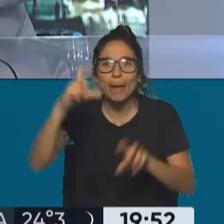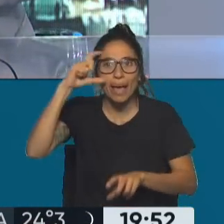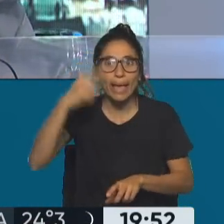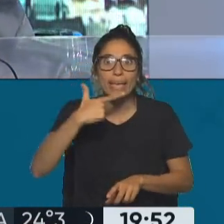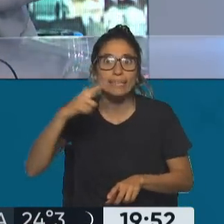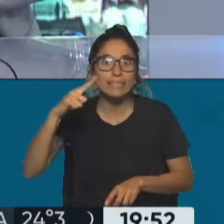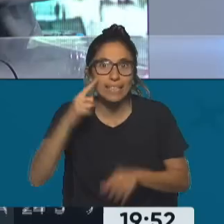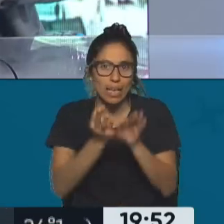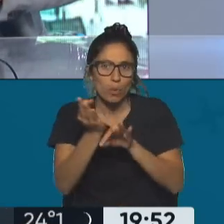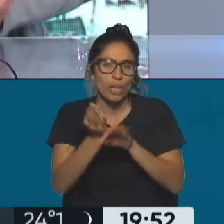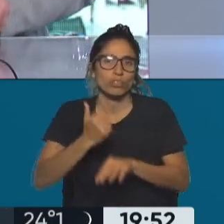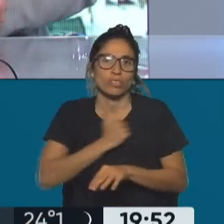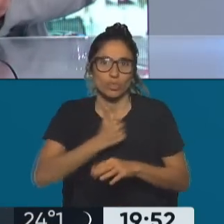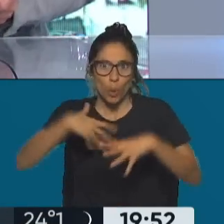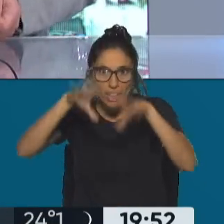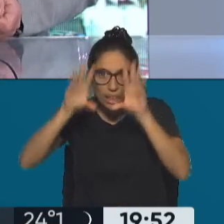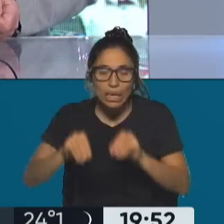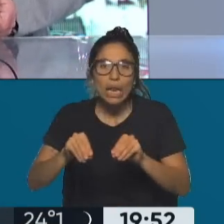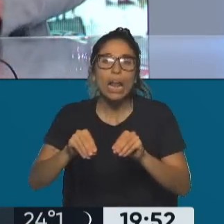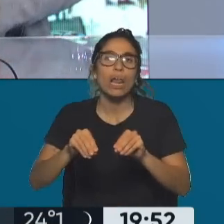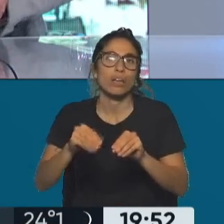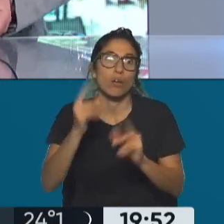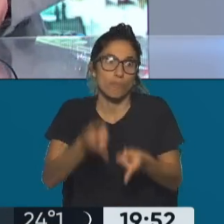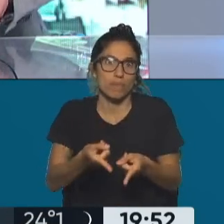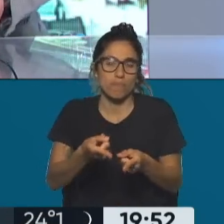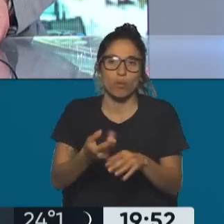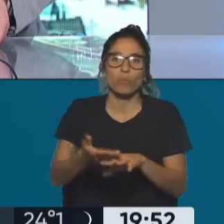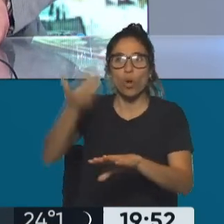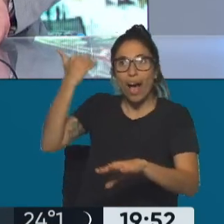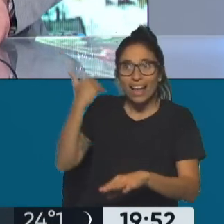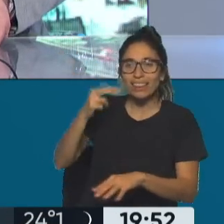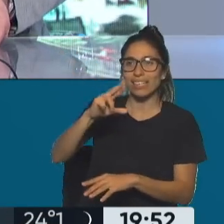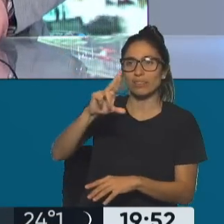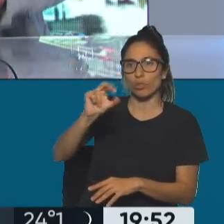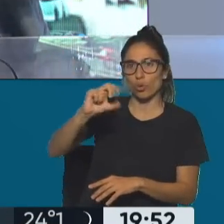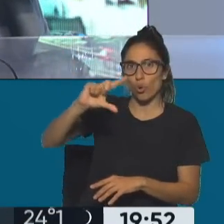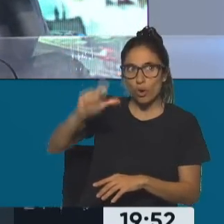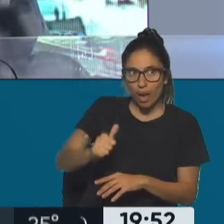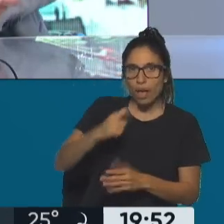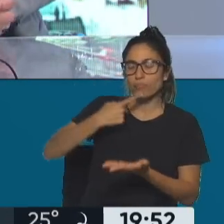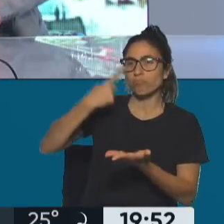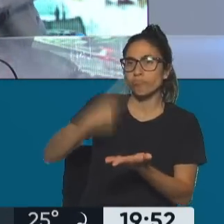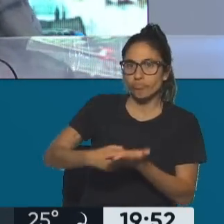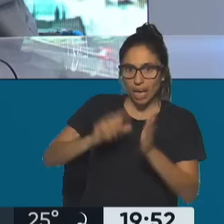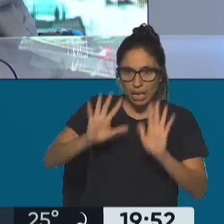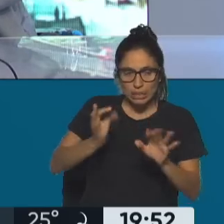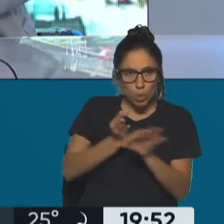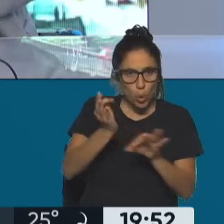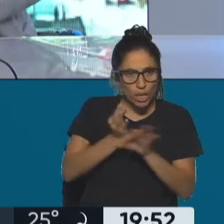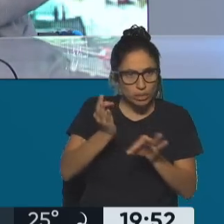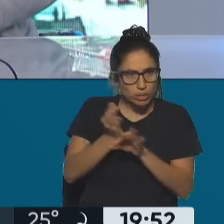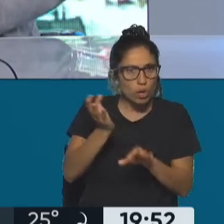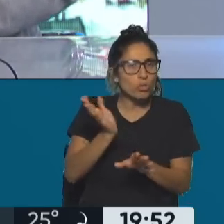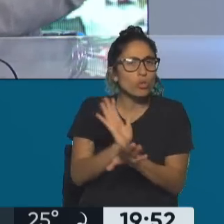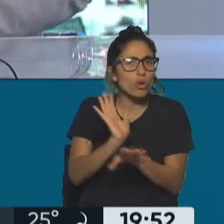y estamos hablando de Roca, de una visión positivista de un país moderno, que la educación iba a ser la herramienta para construirlo. Bueno, esto que se plantean como los